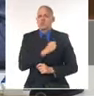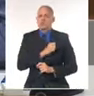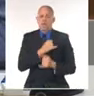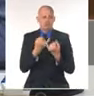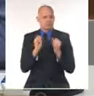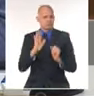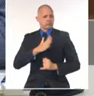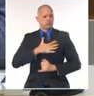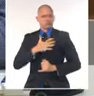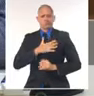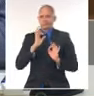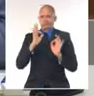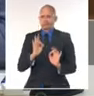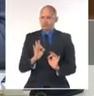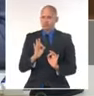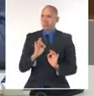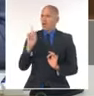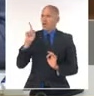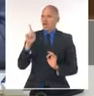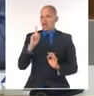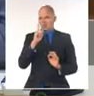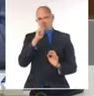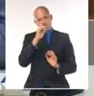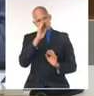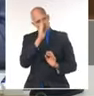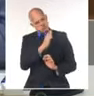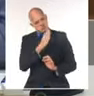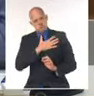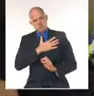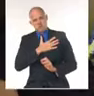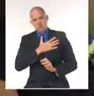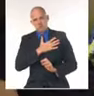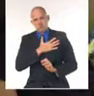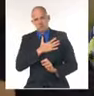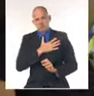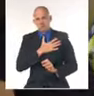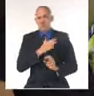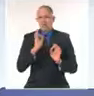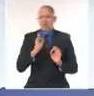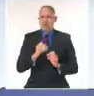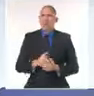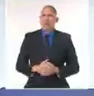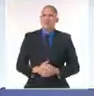soberanos, independientes y tener y defender nuestra autodeterminación.